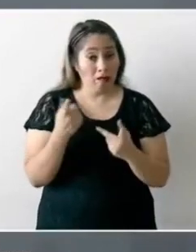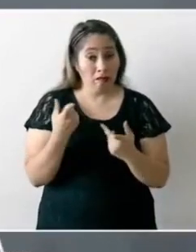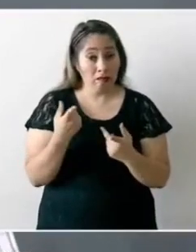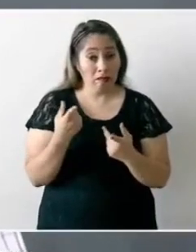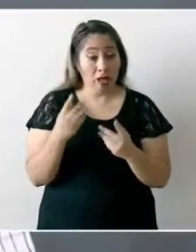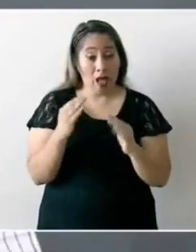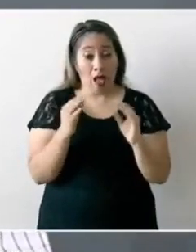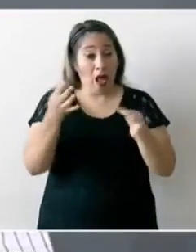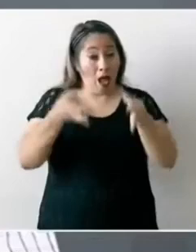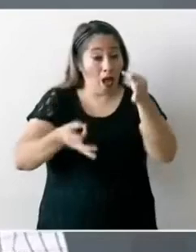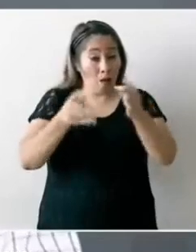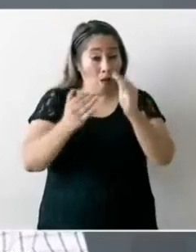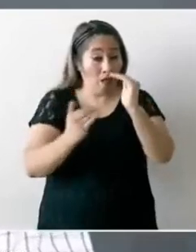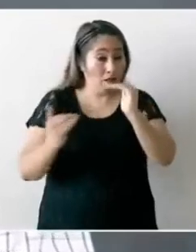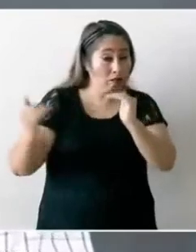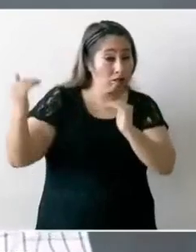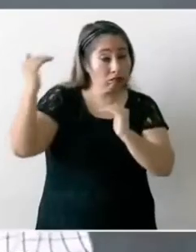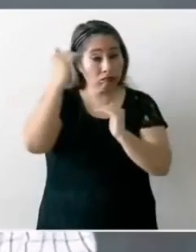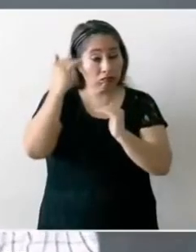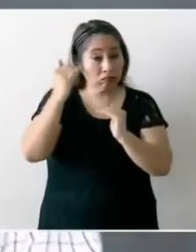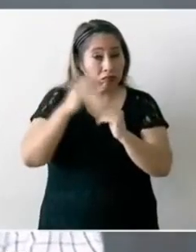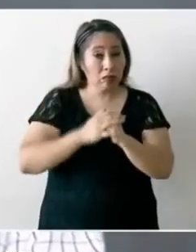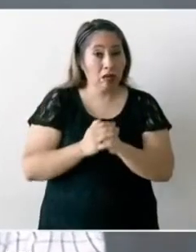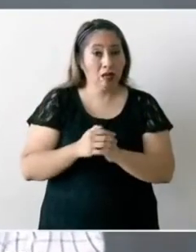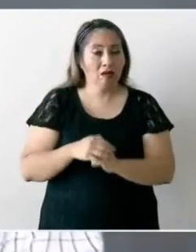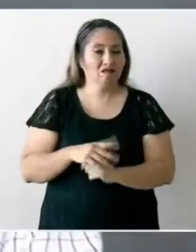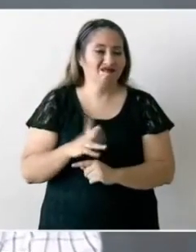Hay honrosas excepciones para no generalizar.